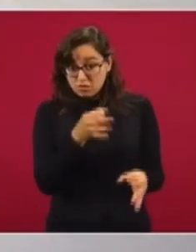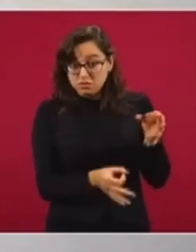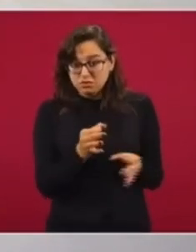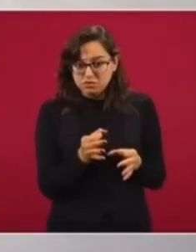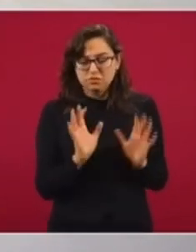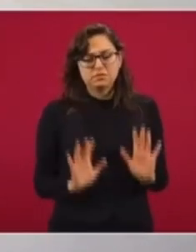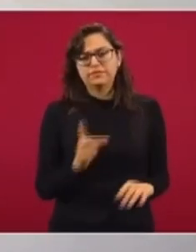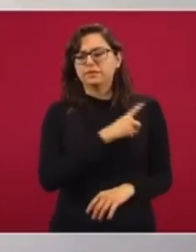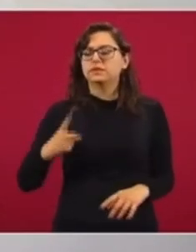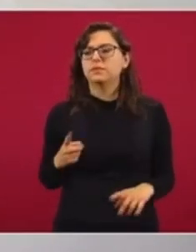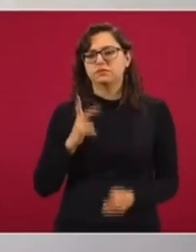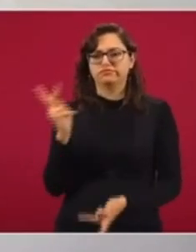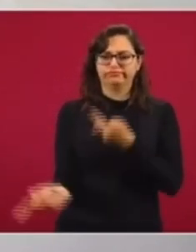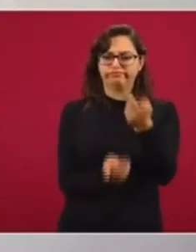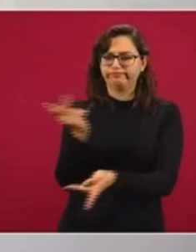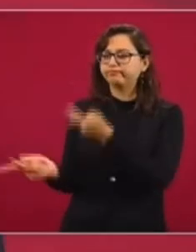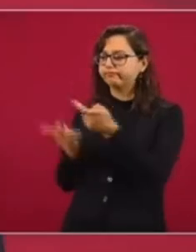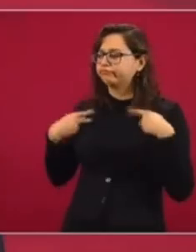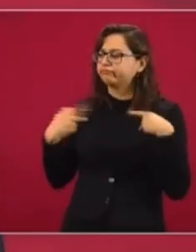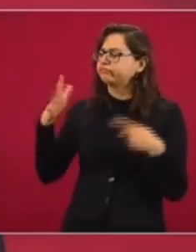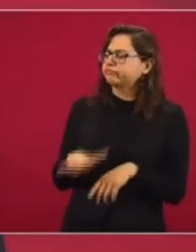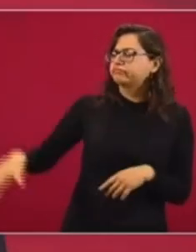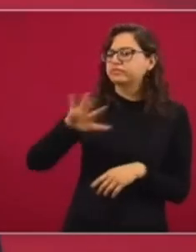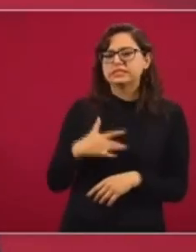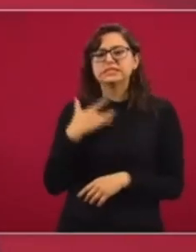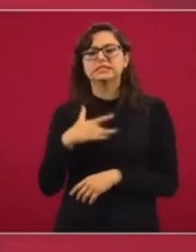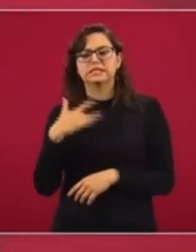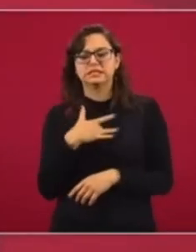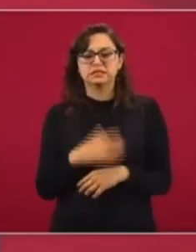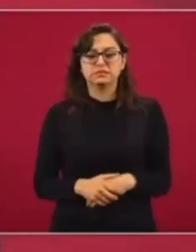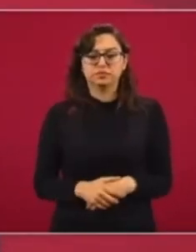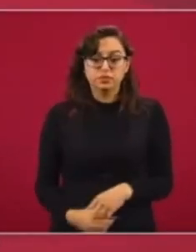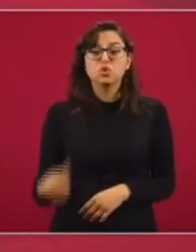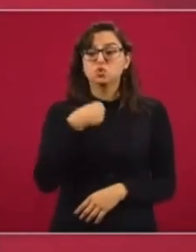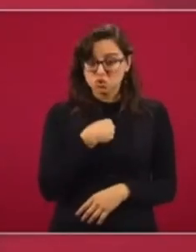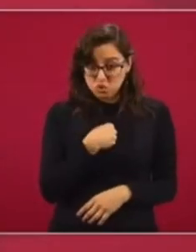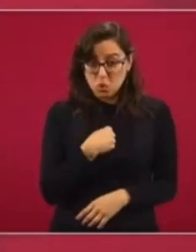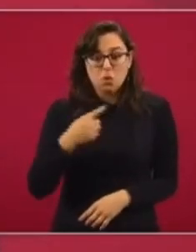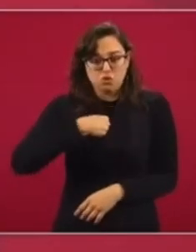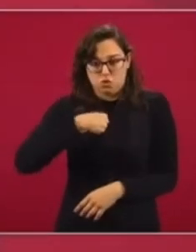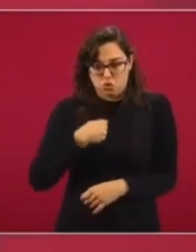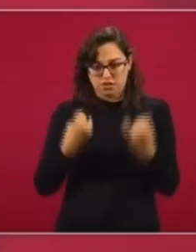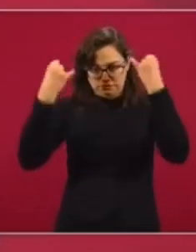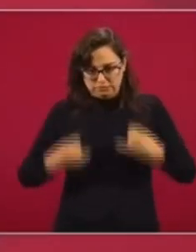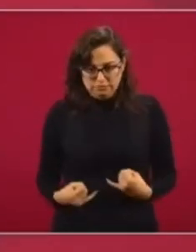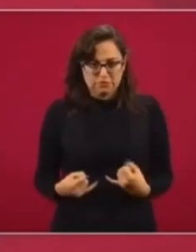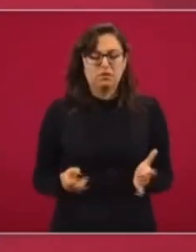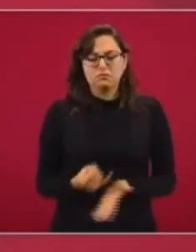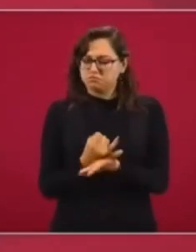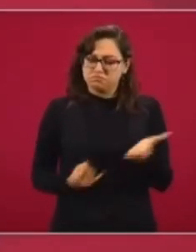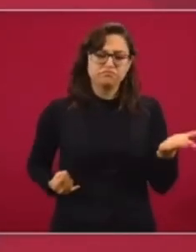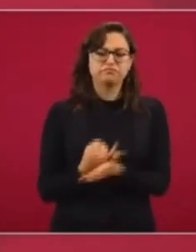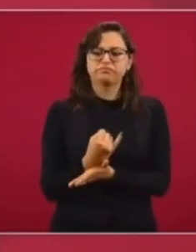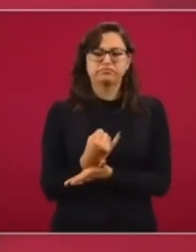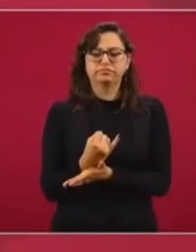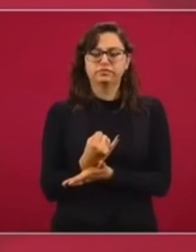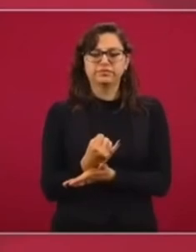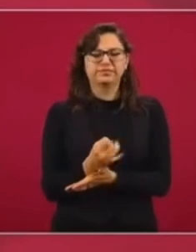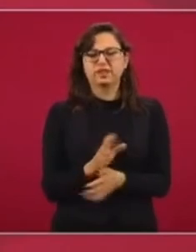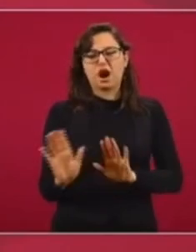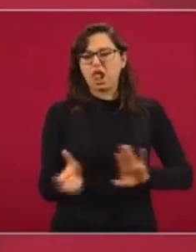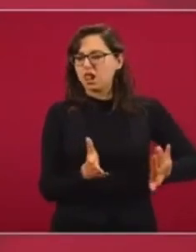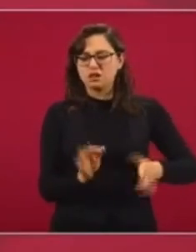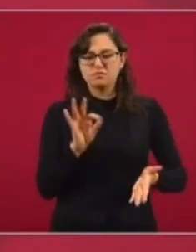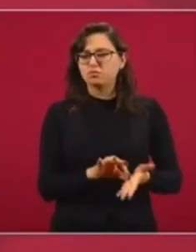se hiciera una consulta, que le preguntara al pueblo. Yo era partidario y sigo siendo del punto